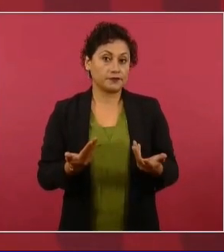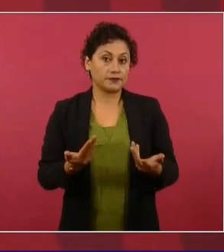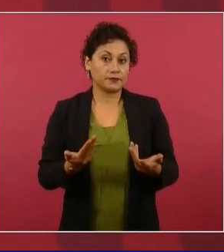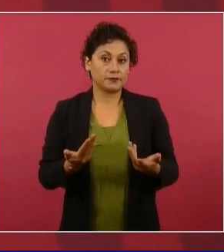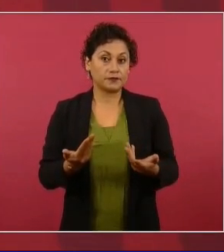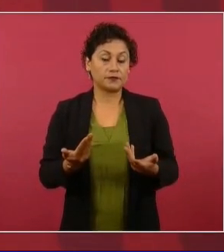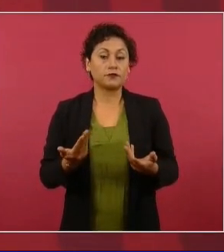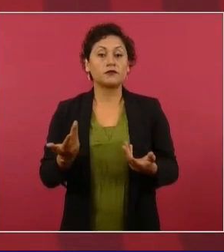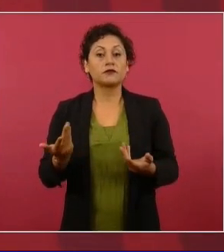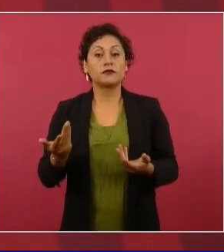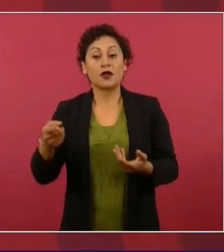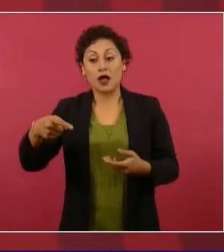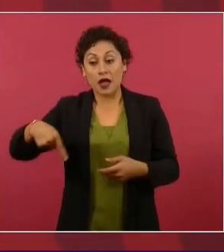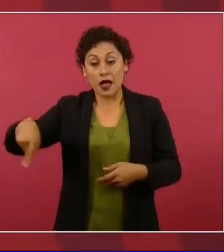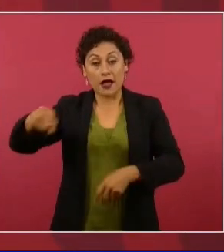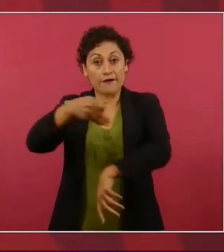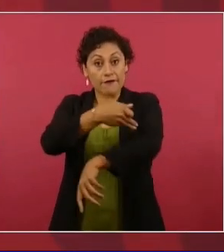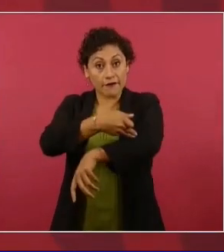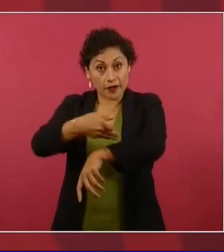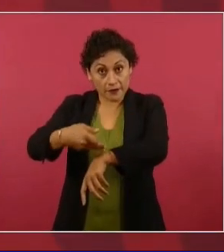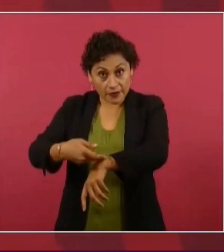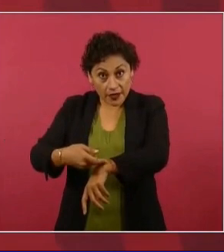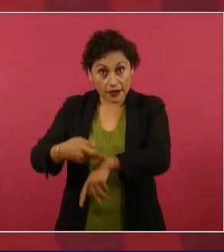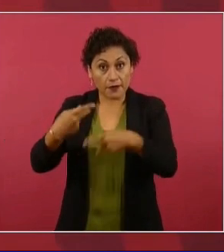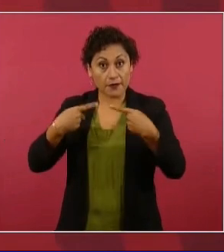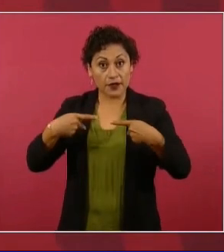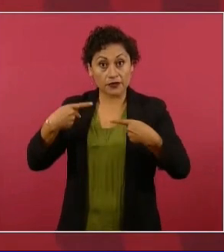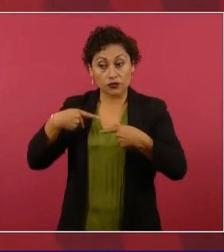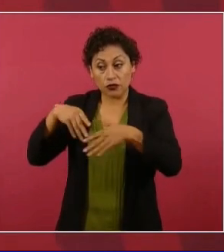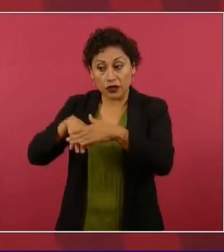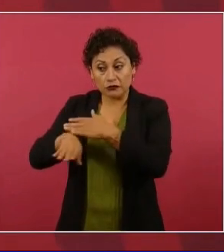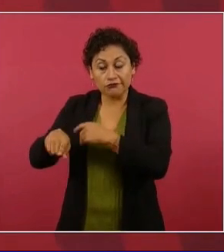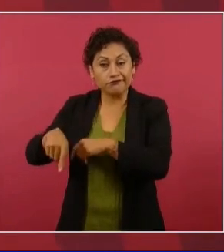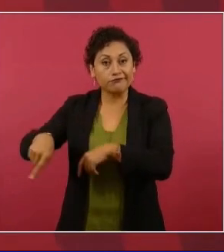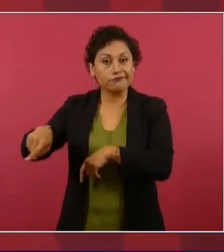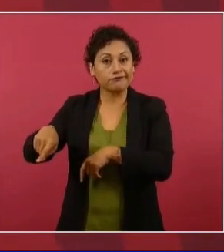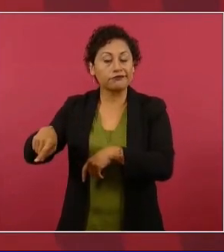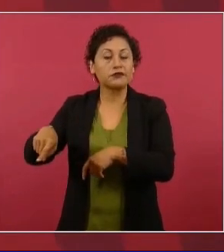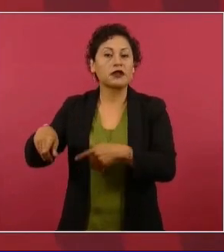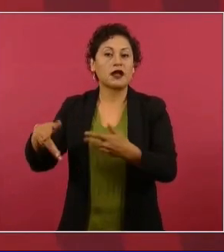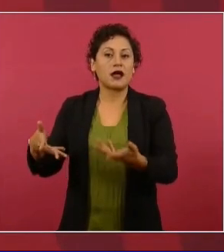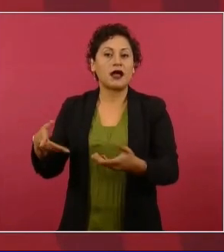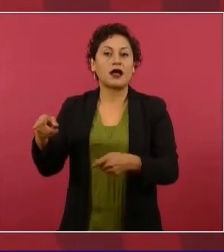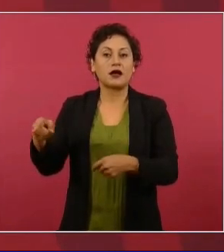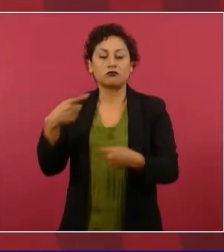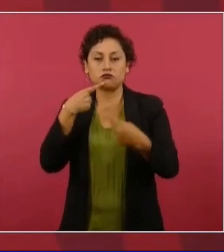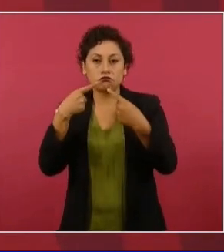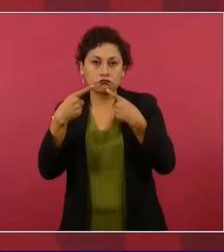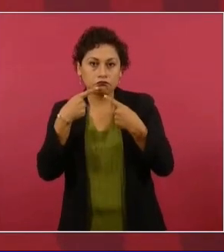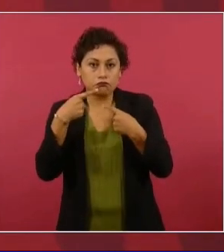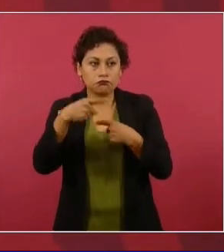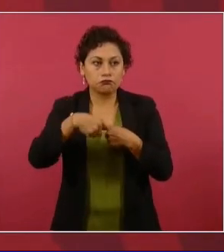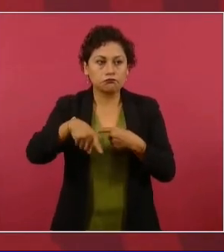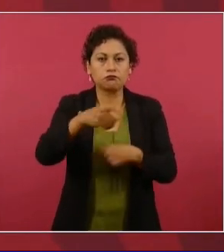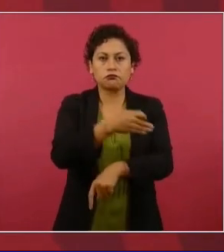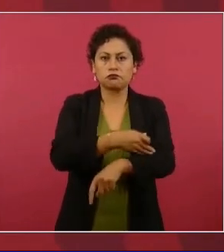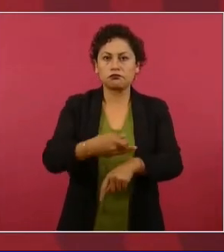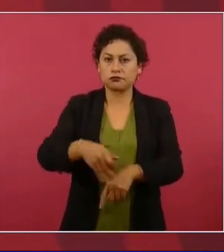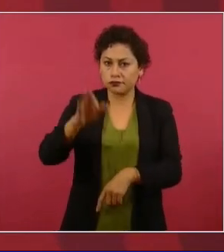los familiares aceptaron y ya se está trabajando para